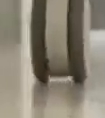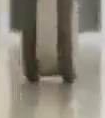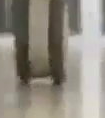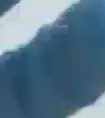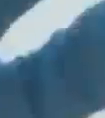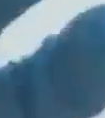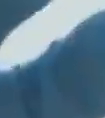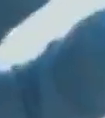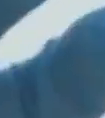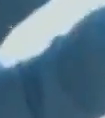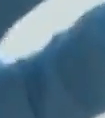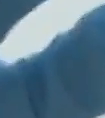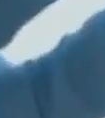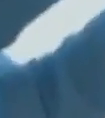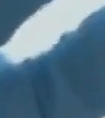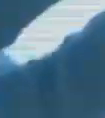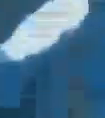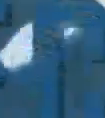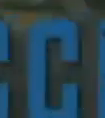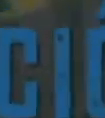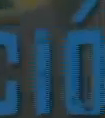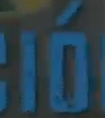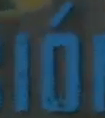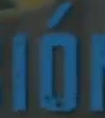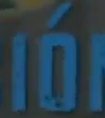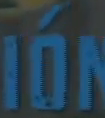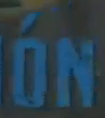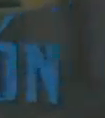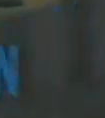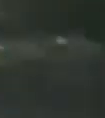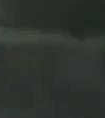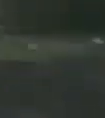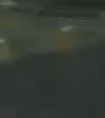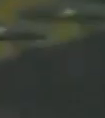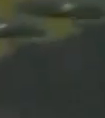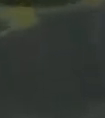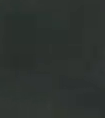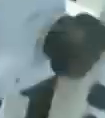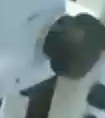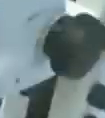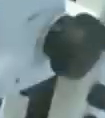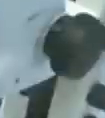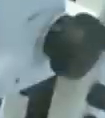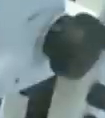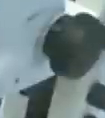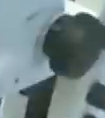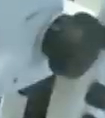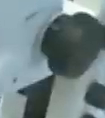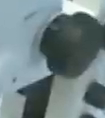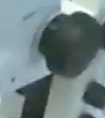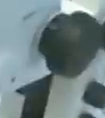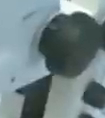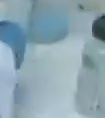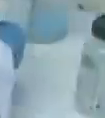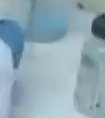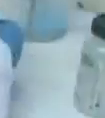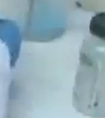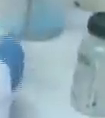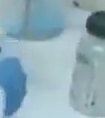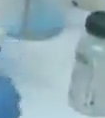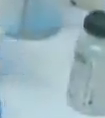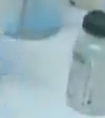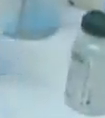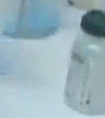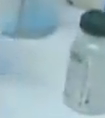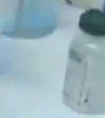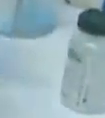gracias a su enorme capacidad de infectar y a su rapidez de contagio múltiples investigaciones se han publicado sobre